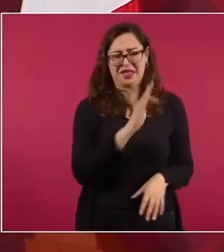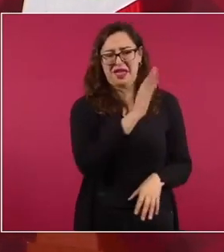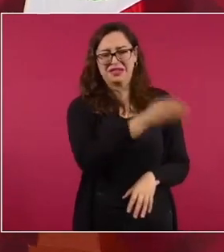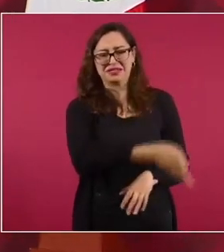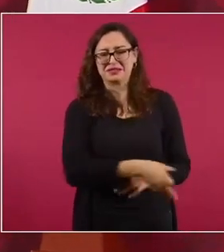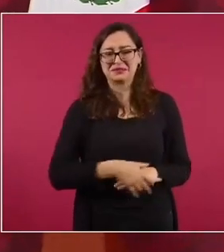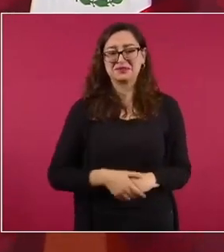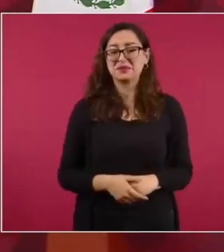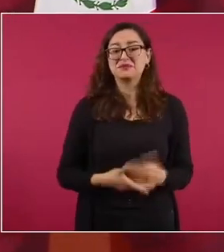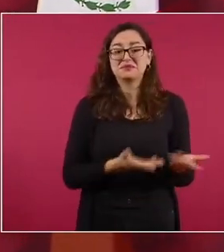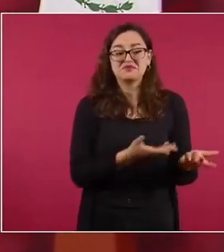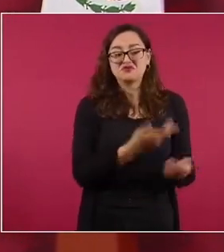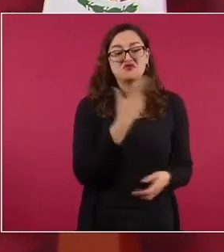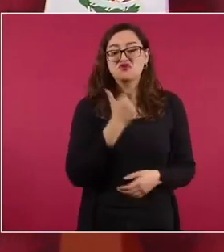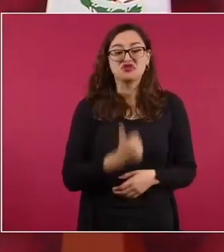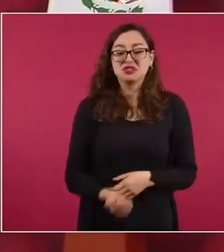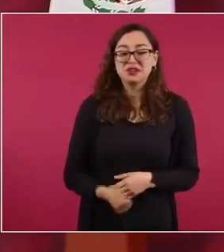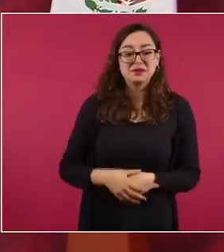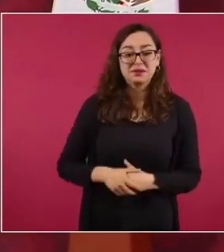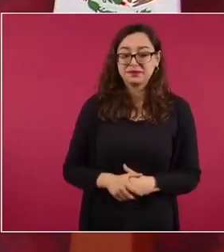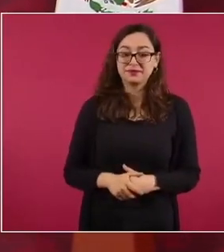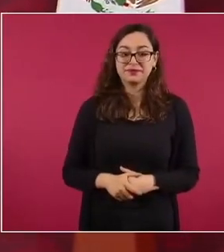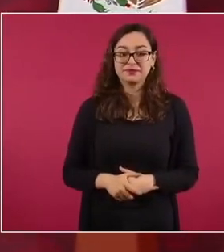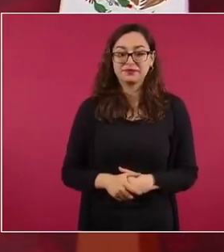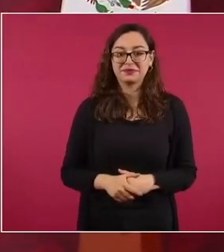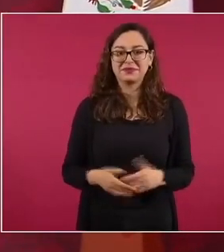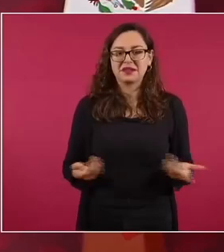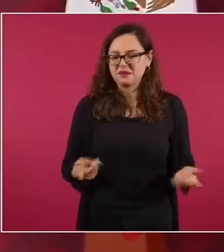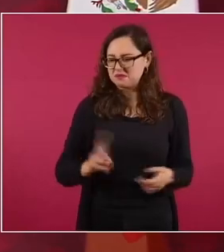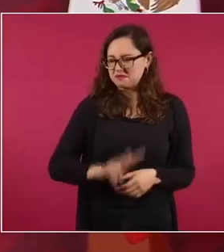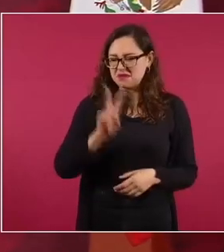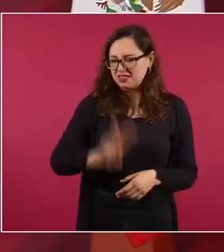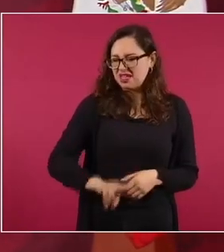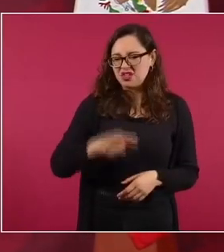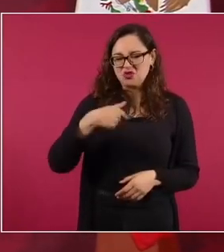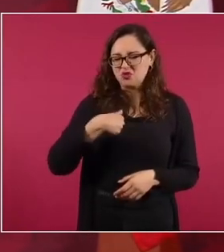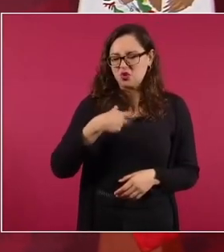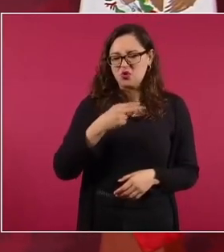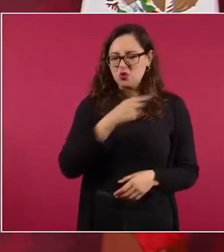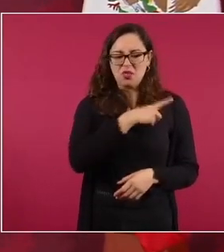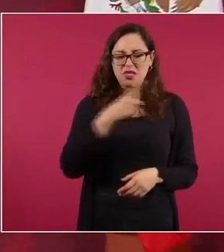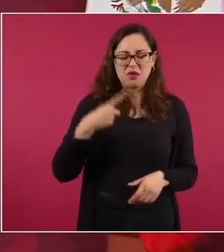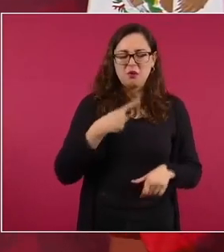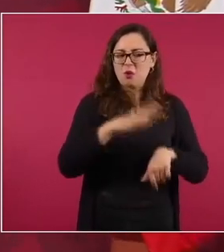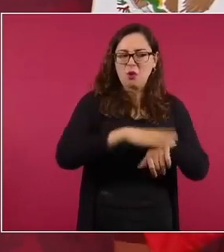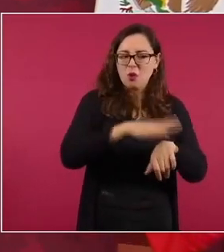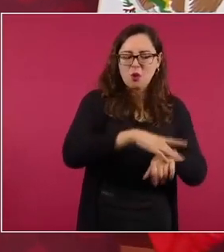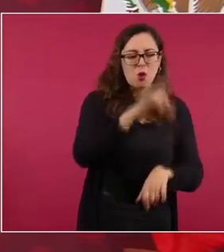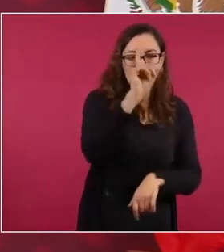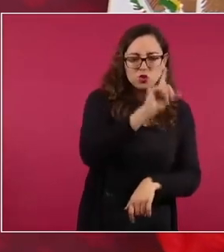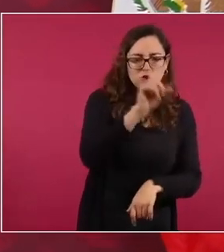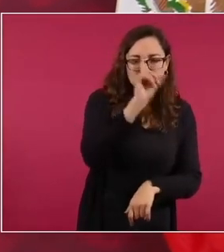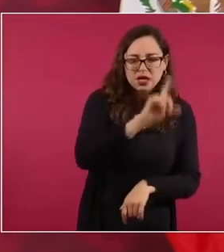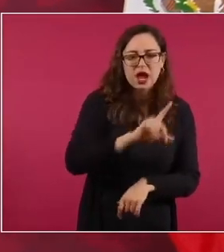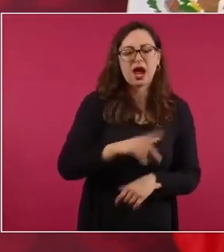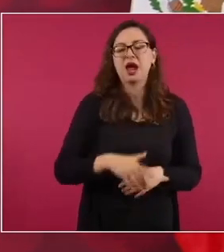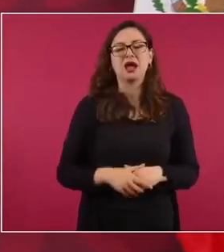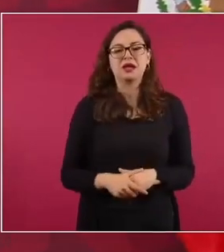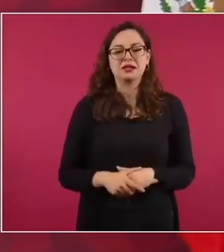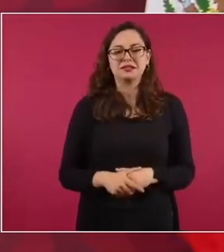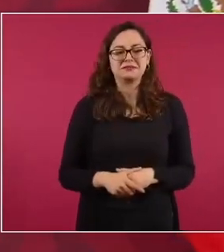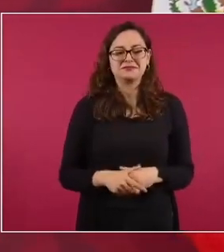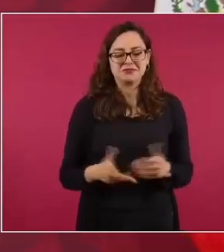Eso no funciona. Nada más que yo no debería ni siquiera estar les dando consejos, hasta les debería decir